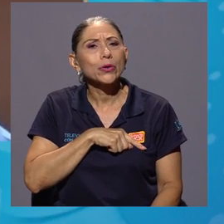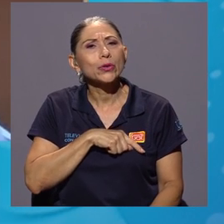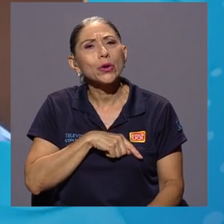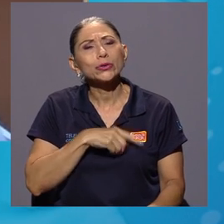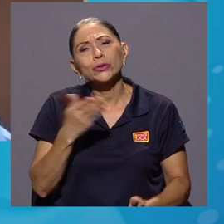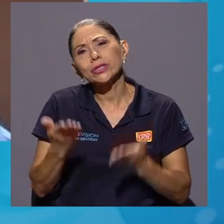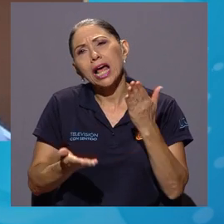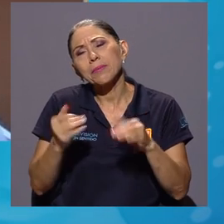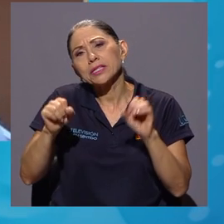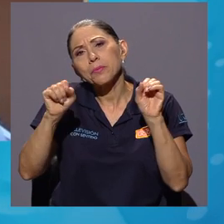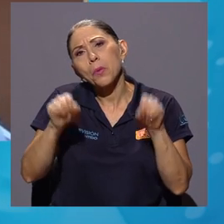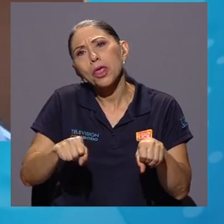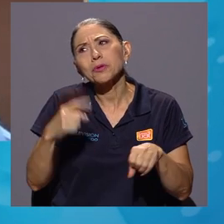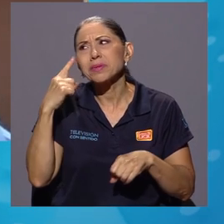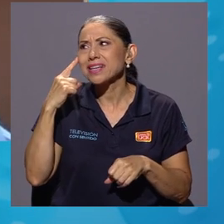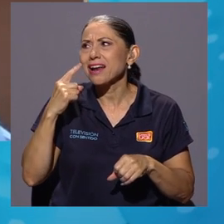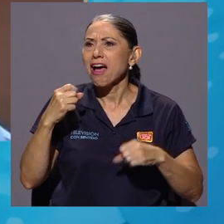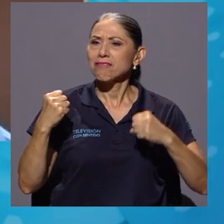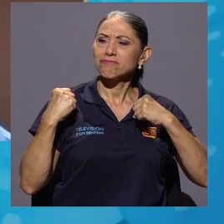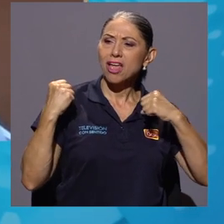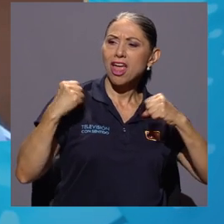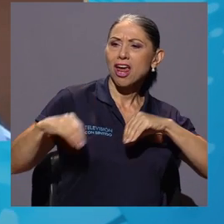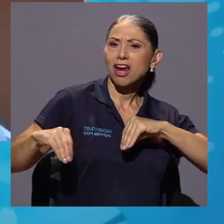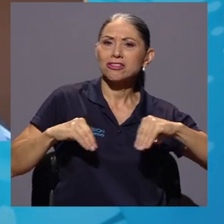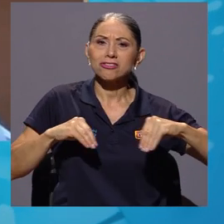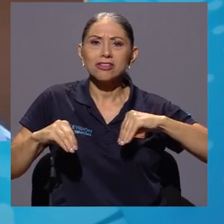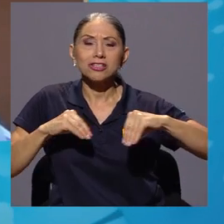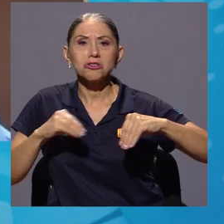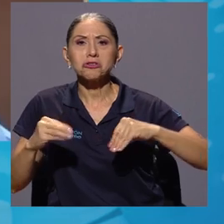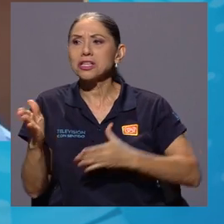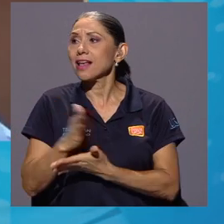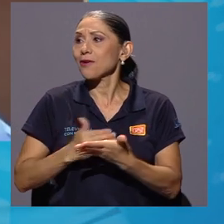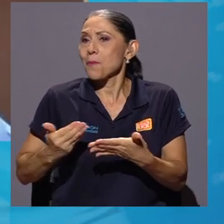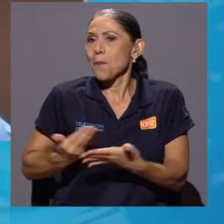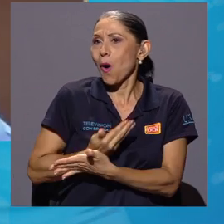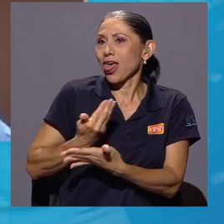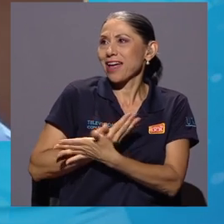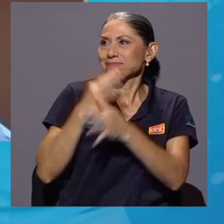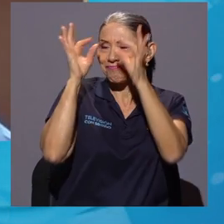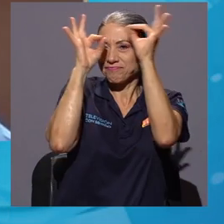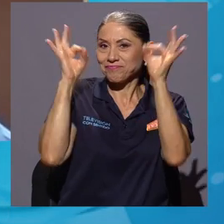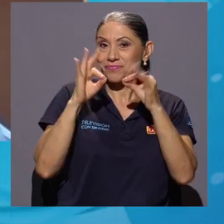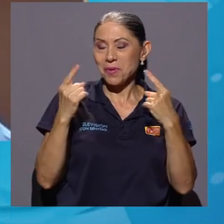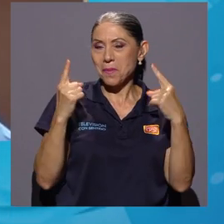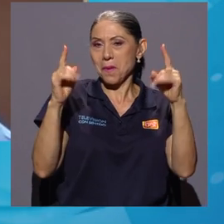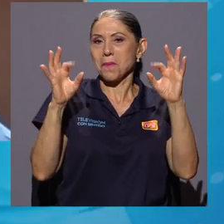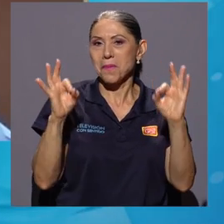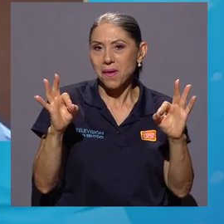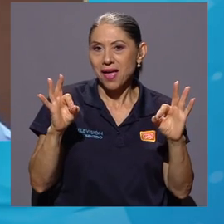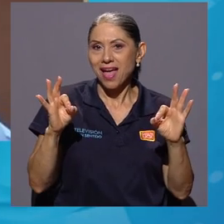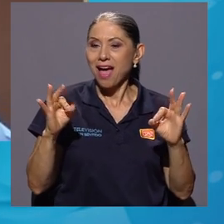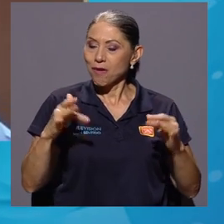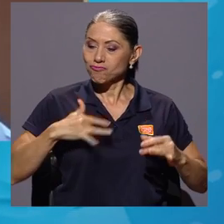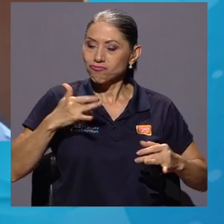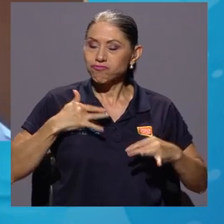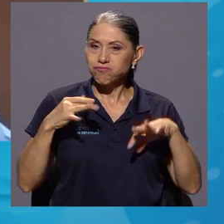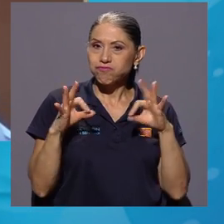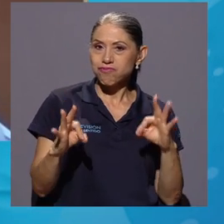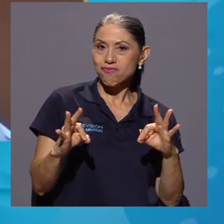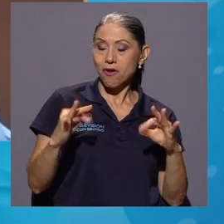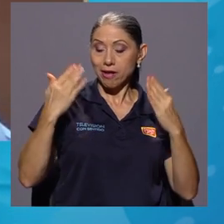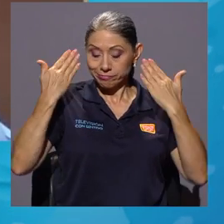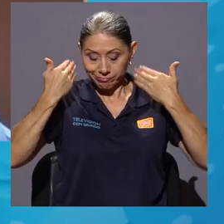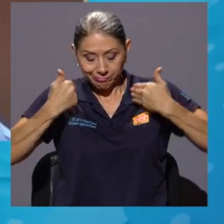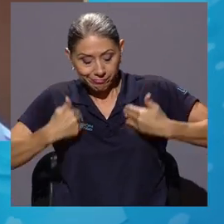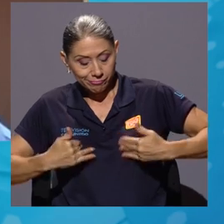como algo de moda, como algo que me hace sentir bien o que me hace lucir bien